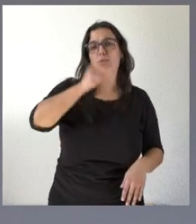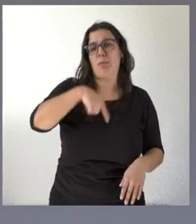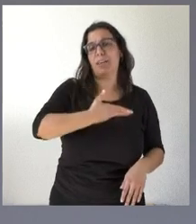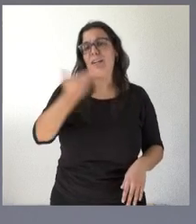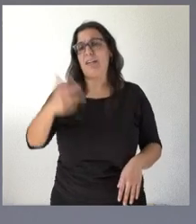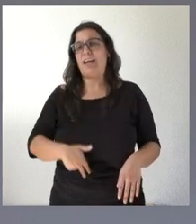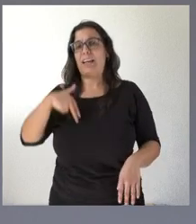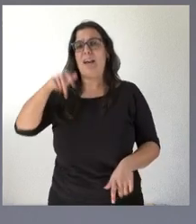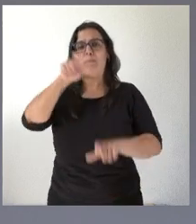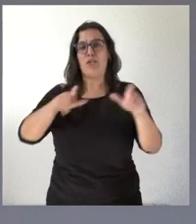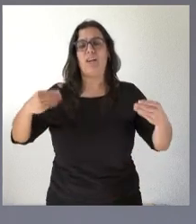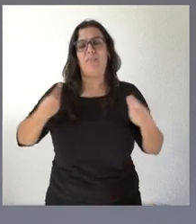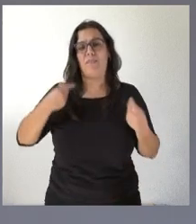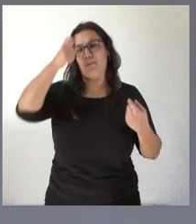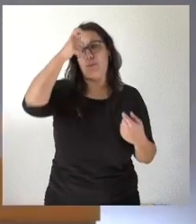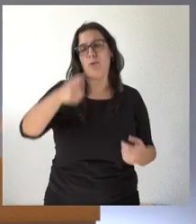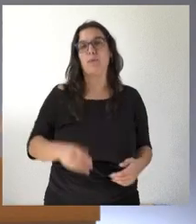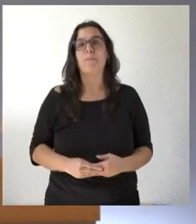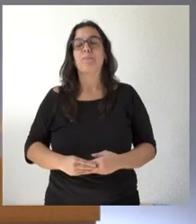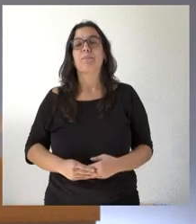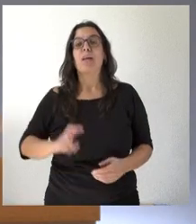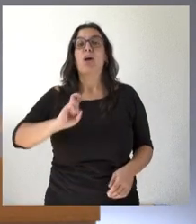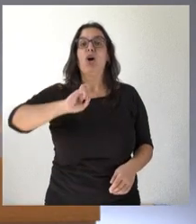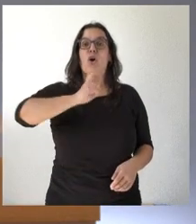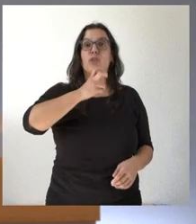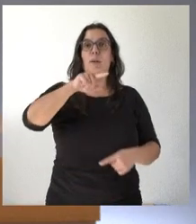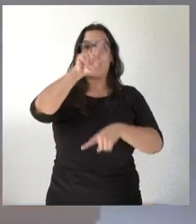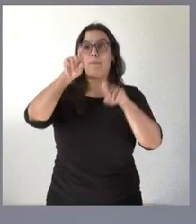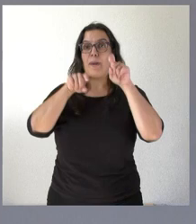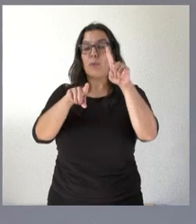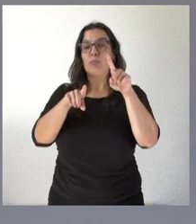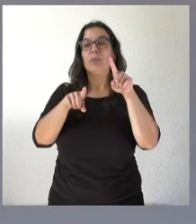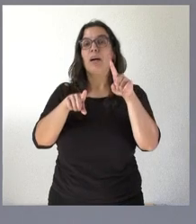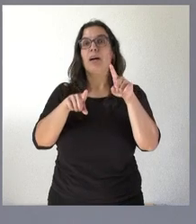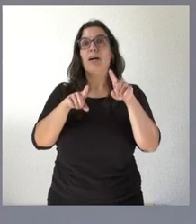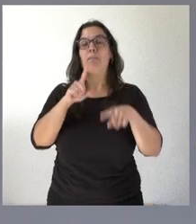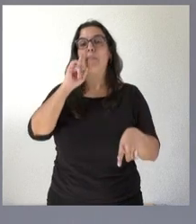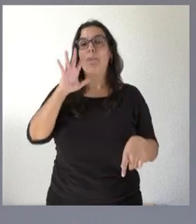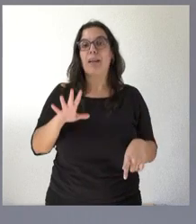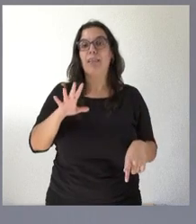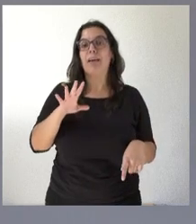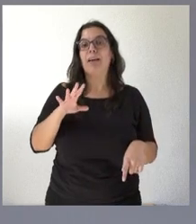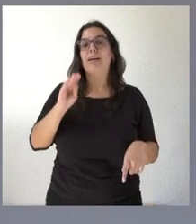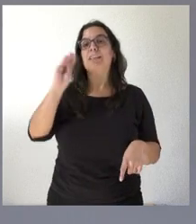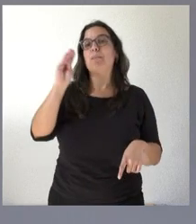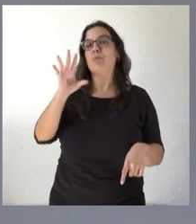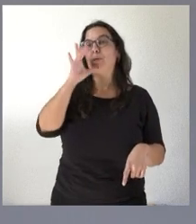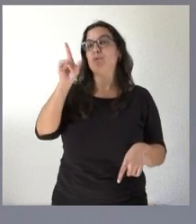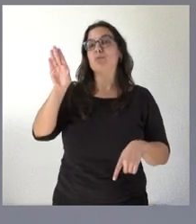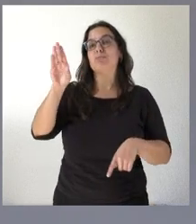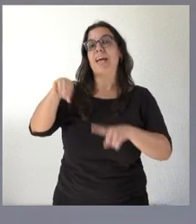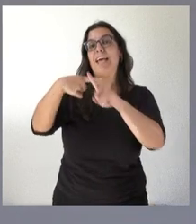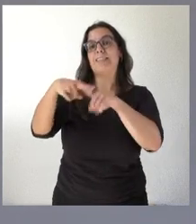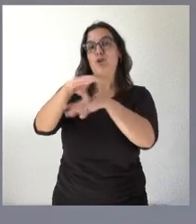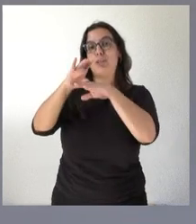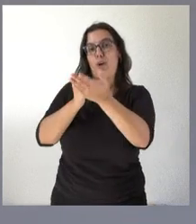de los vecinos de los municipios y la segunda pregunta yo creo te la hacía en tu anterior condición de consejero de agricultura entiendo yo pero